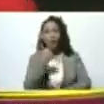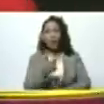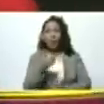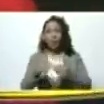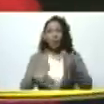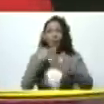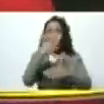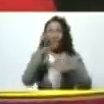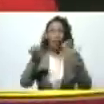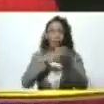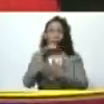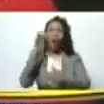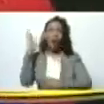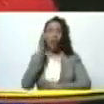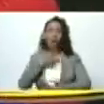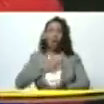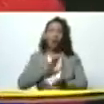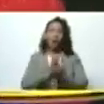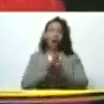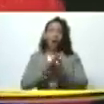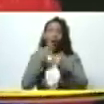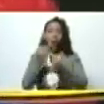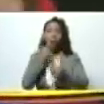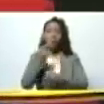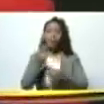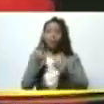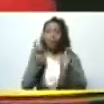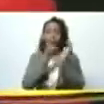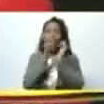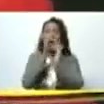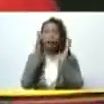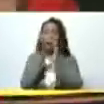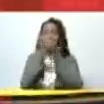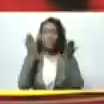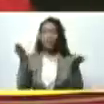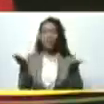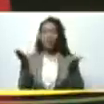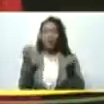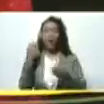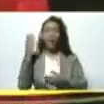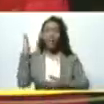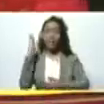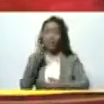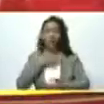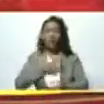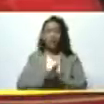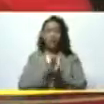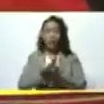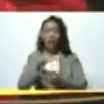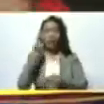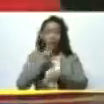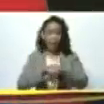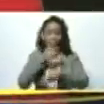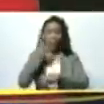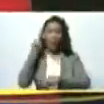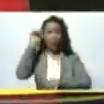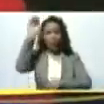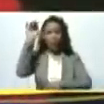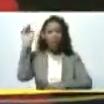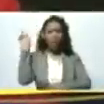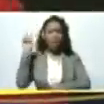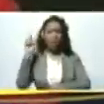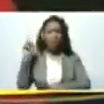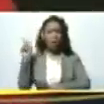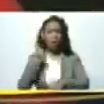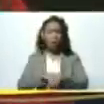tempestad viene la calma como lo dice un pasaje bíblico y viene la calma y vendrán tiempos mejores en este caso para Venezuela y esos tiempos mejores